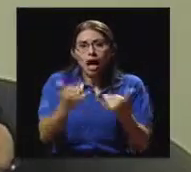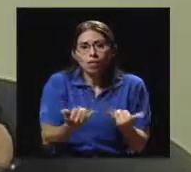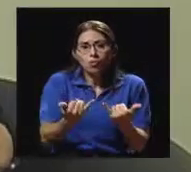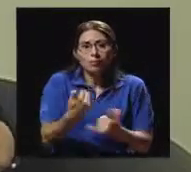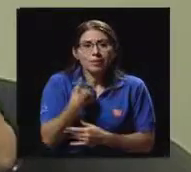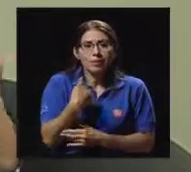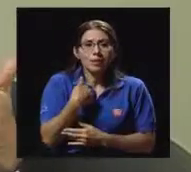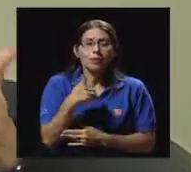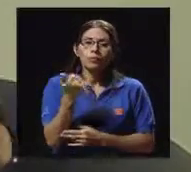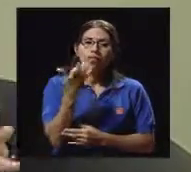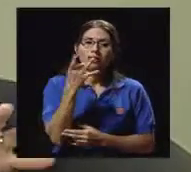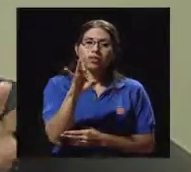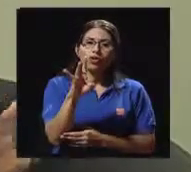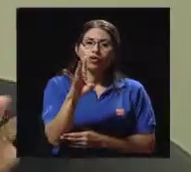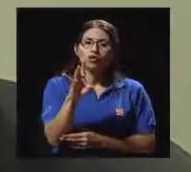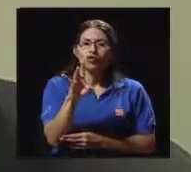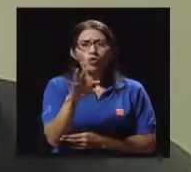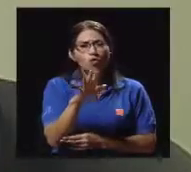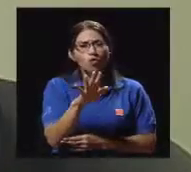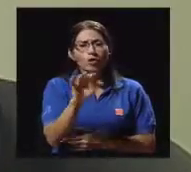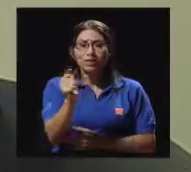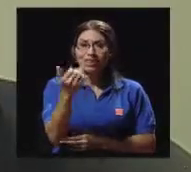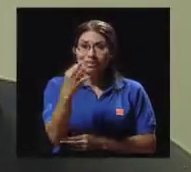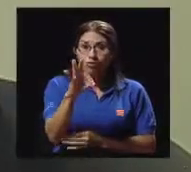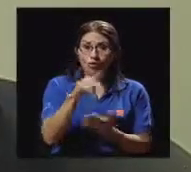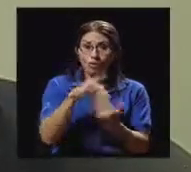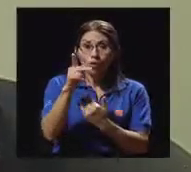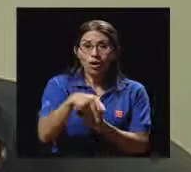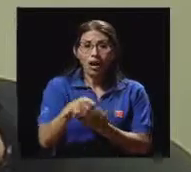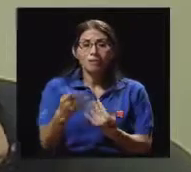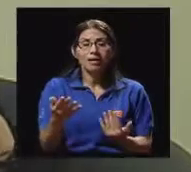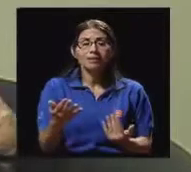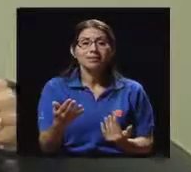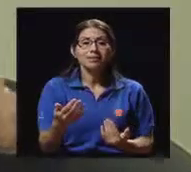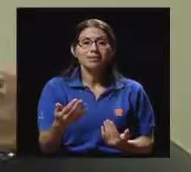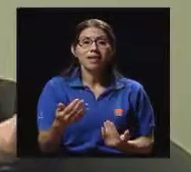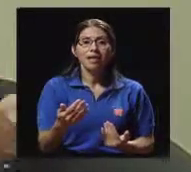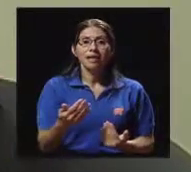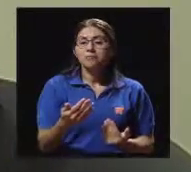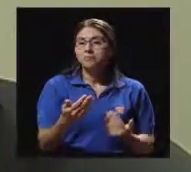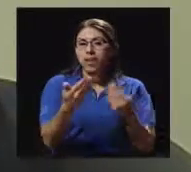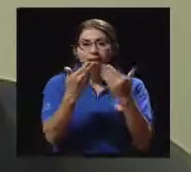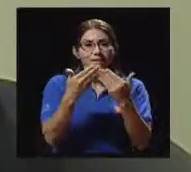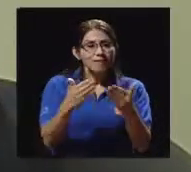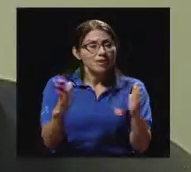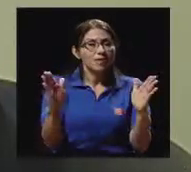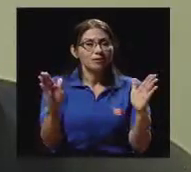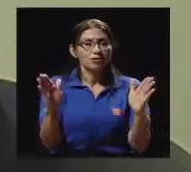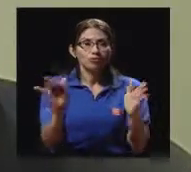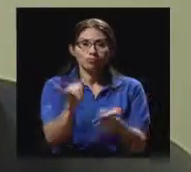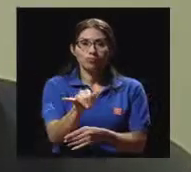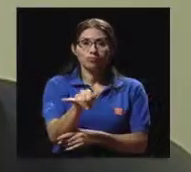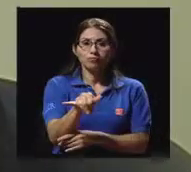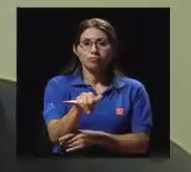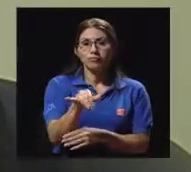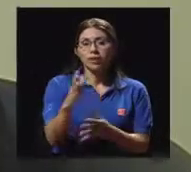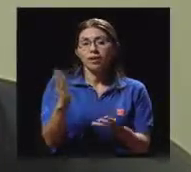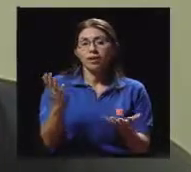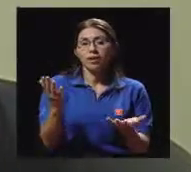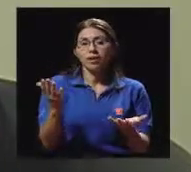contamos con 18, 19 programas que son abiertos de esta forma. Entonces,